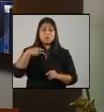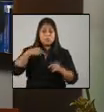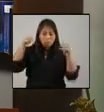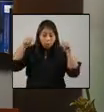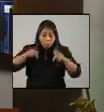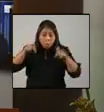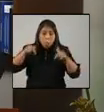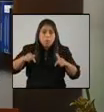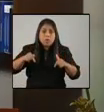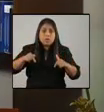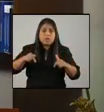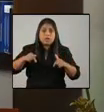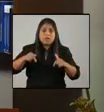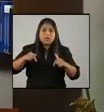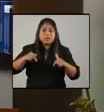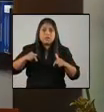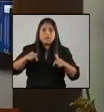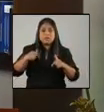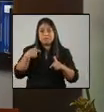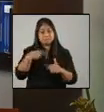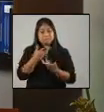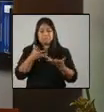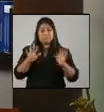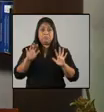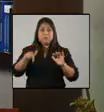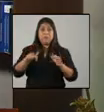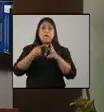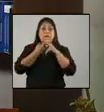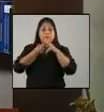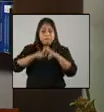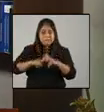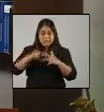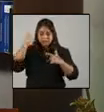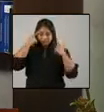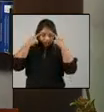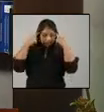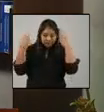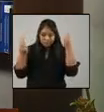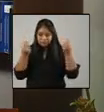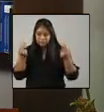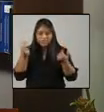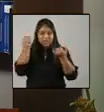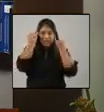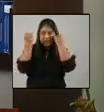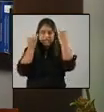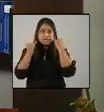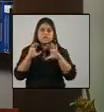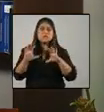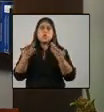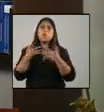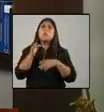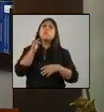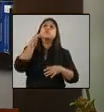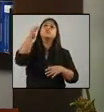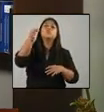es este. Y tenemos que empezar a resolver cómo vamos a enfrentar el futuro.